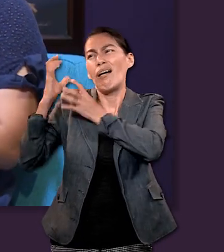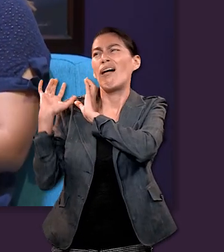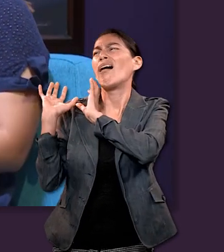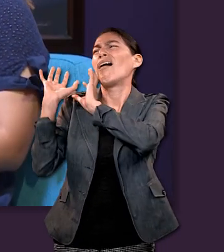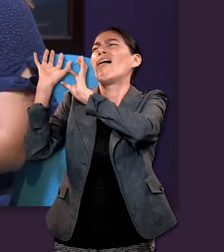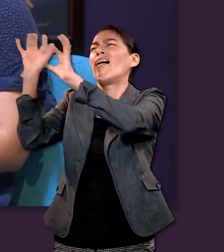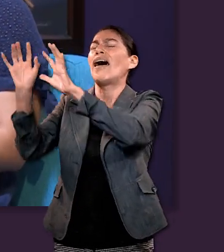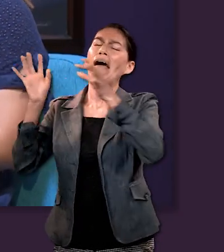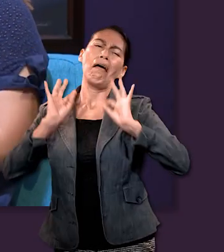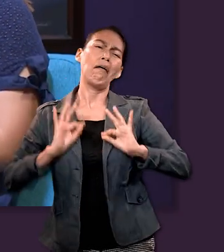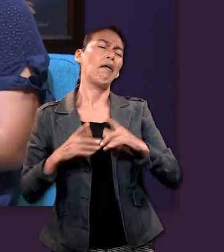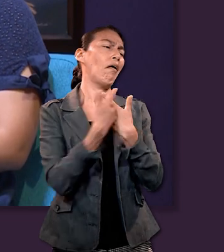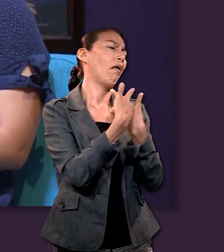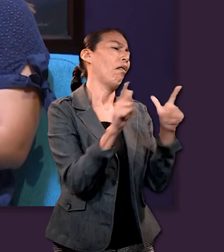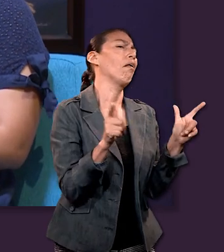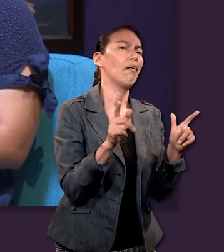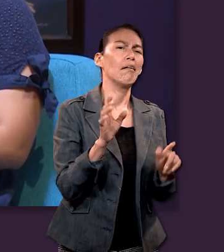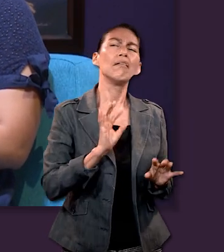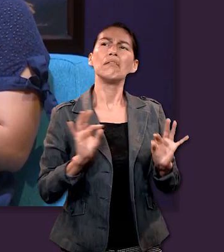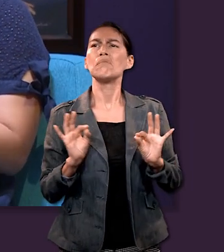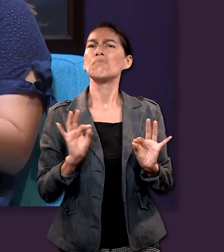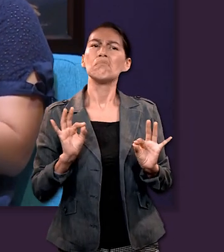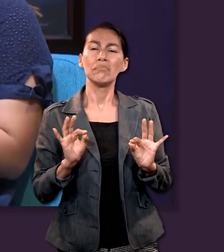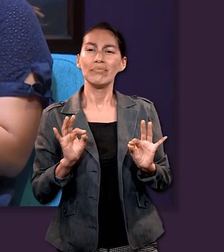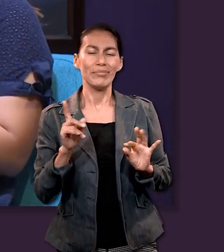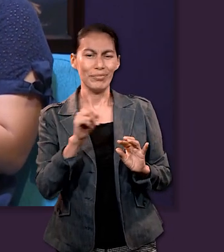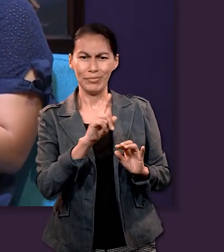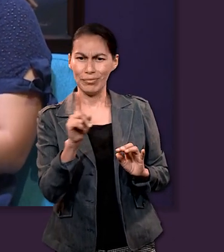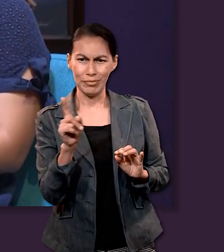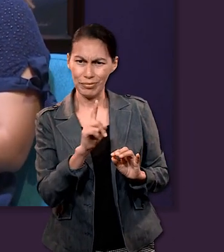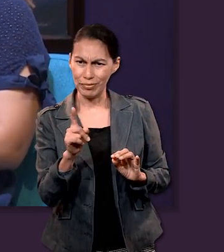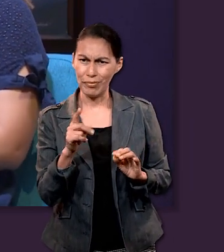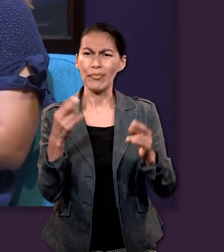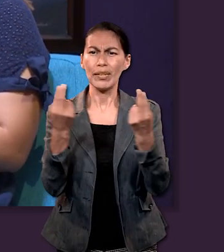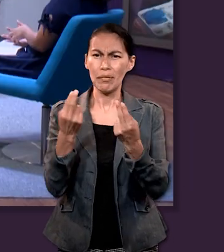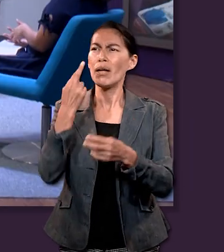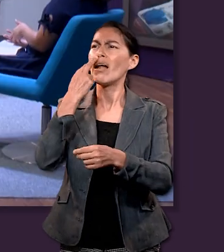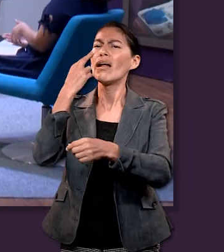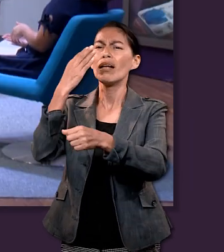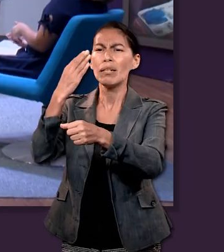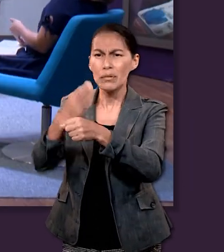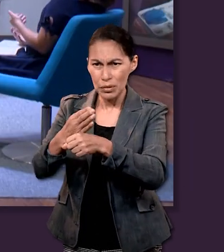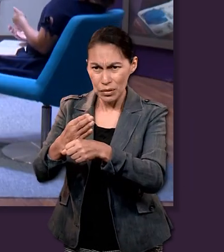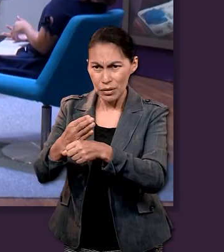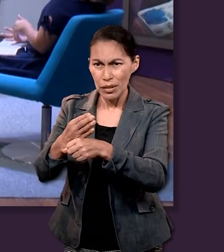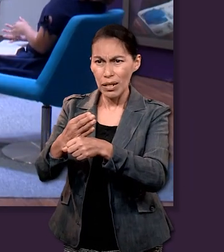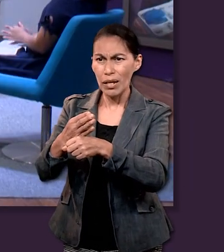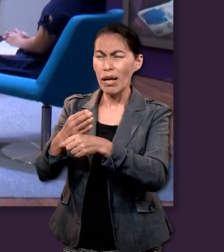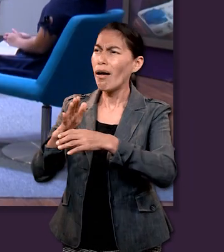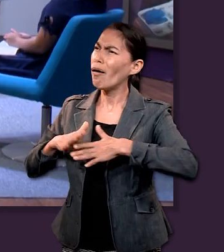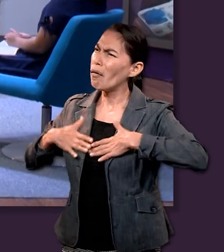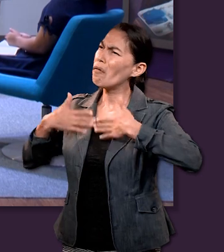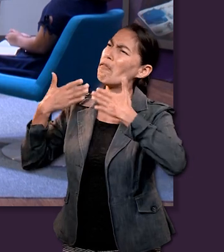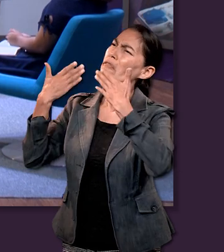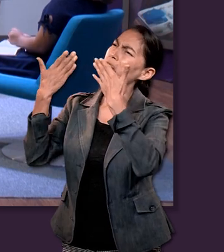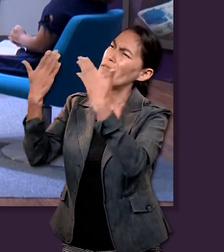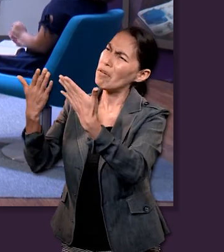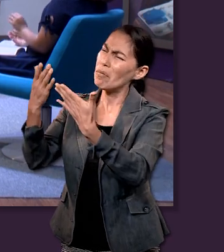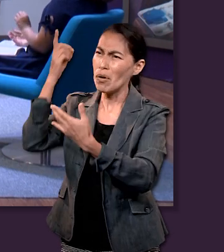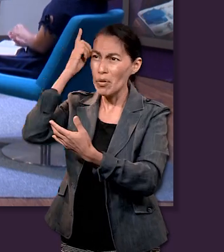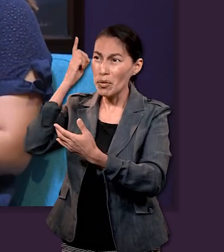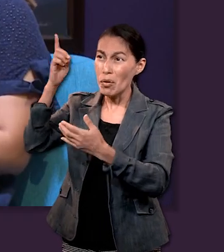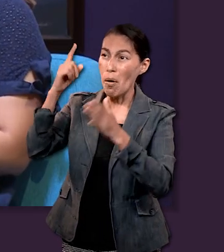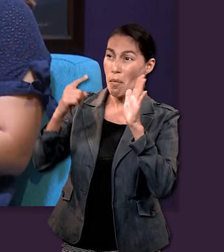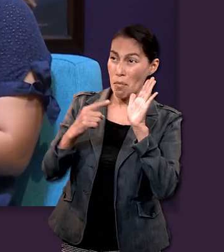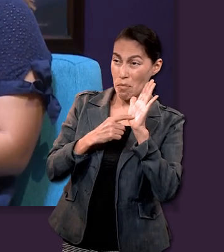hacemos como si nada pasara más bien no tenemos una actitud de irresponsabilidad más bien nosotros confiamos en que Dios va a cumplir su